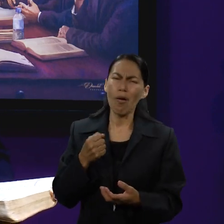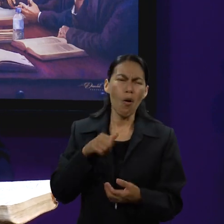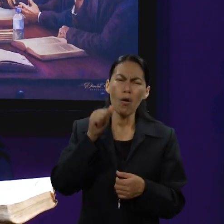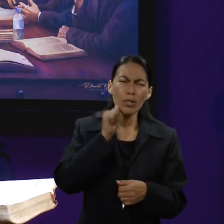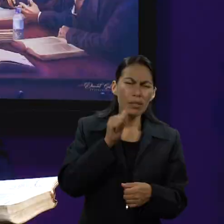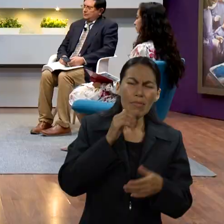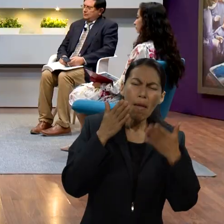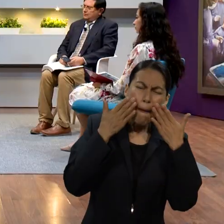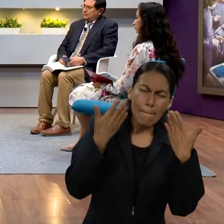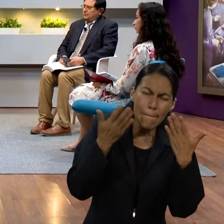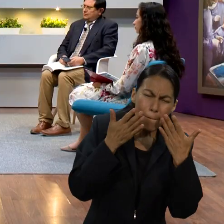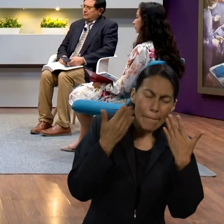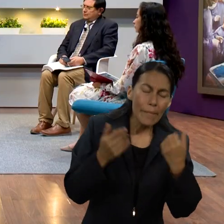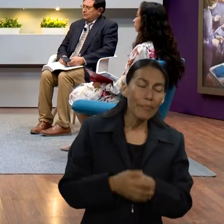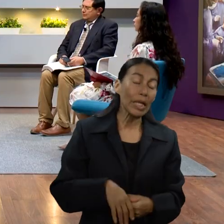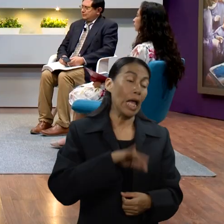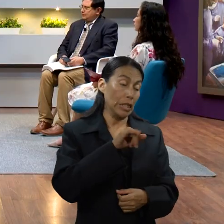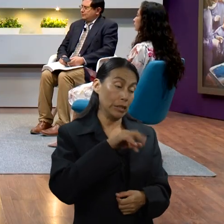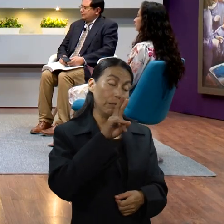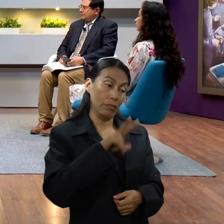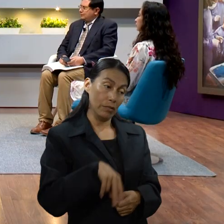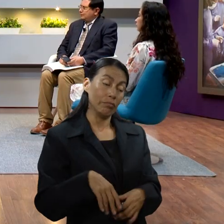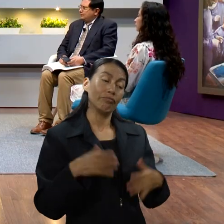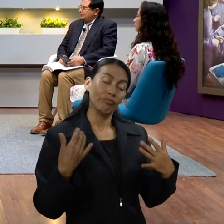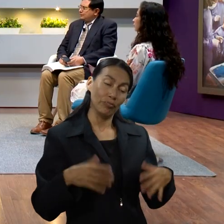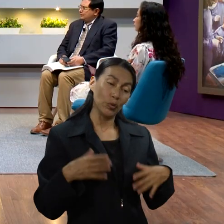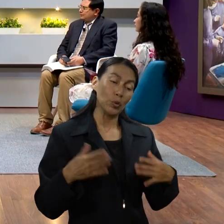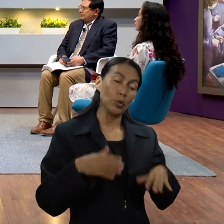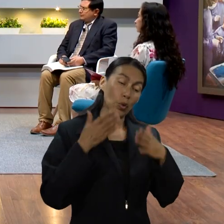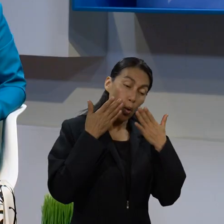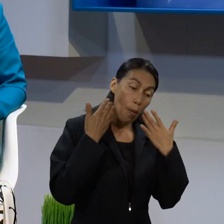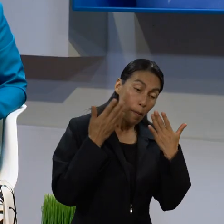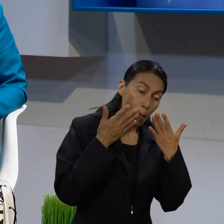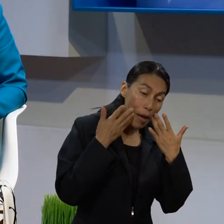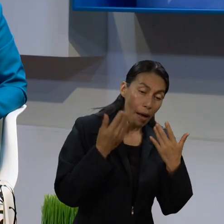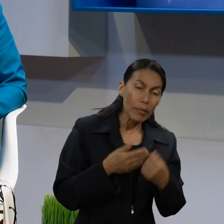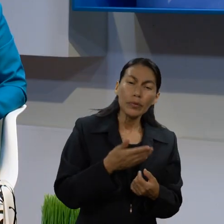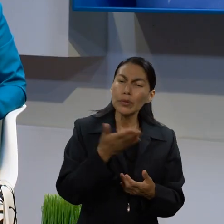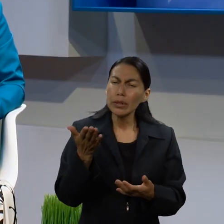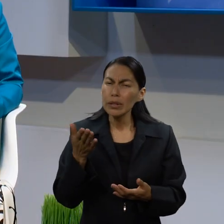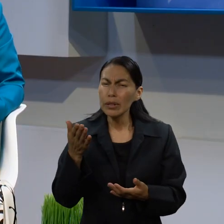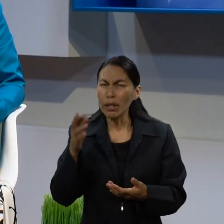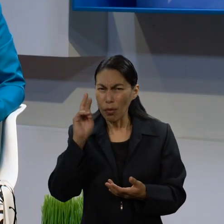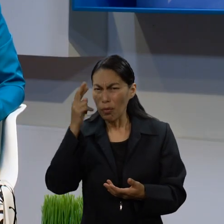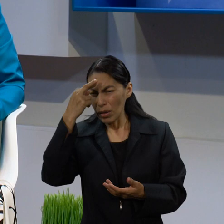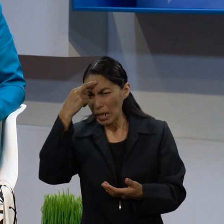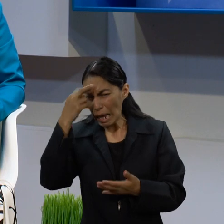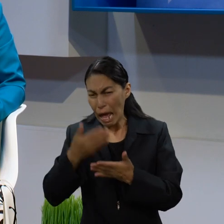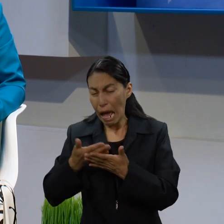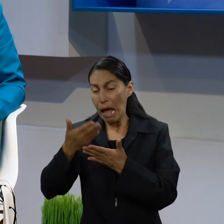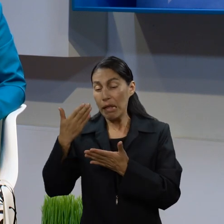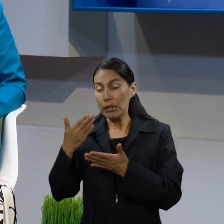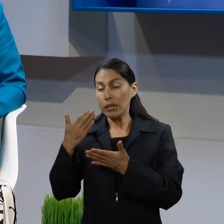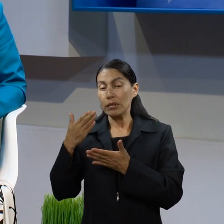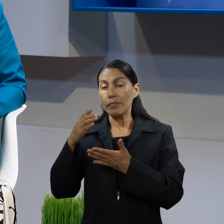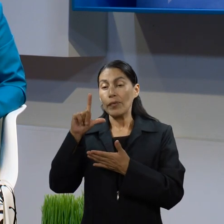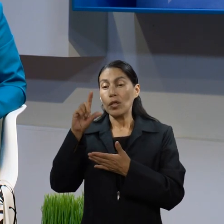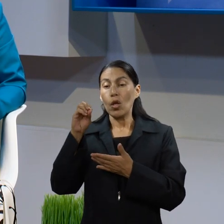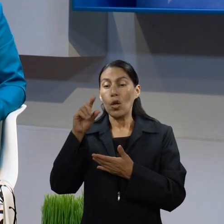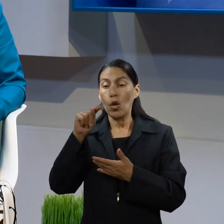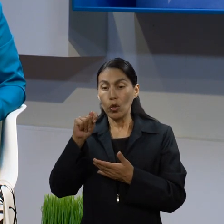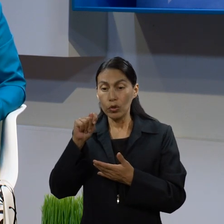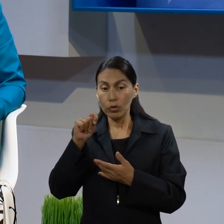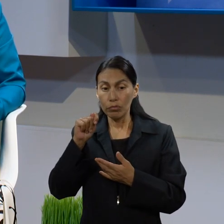Una persona con ese carácter. Sí, un hombre muy considerado. No sé si ustedes recuerdan cuando